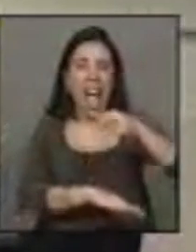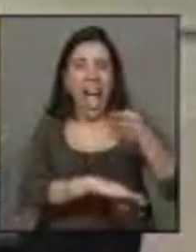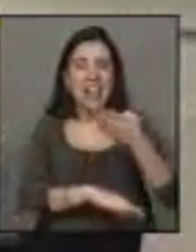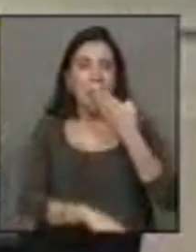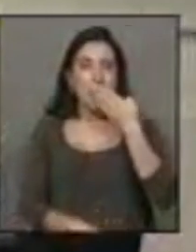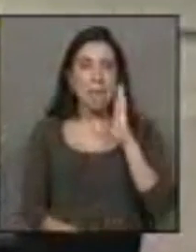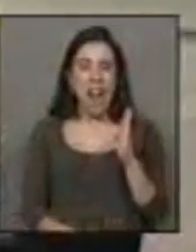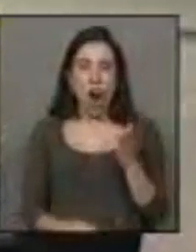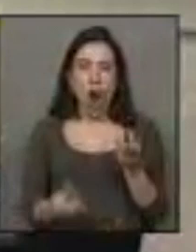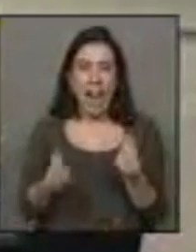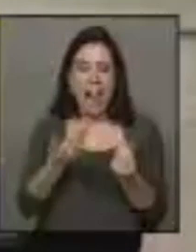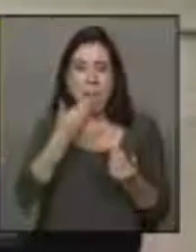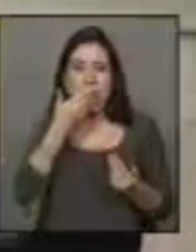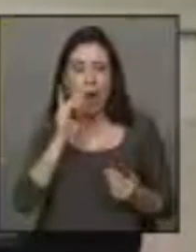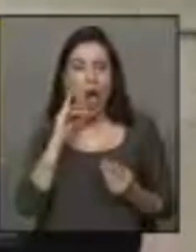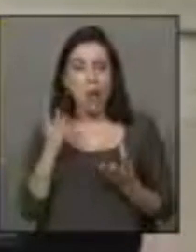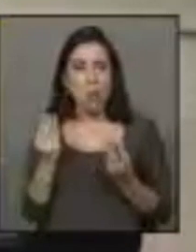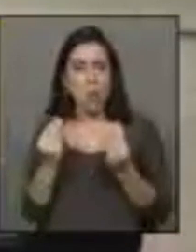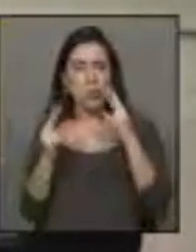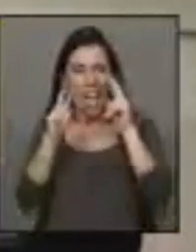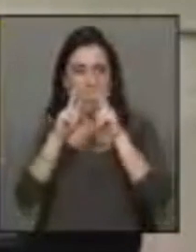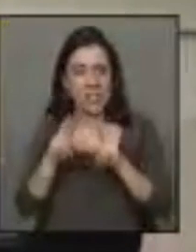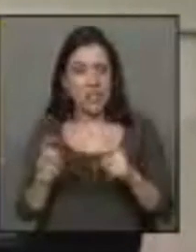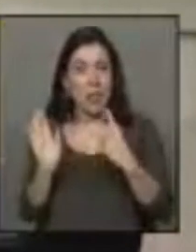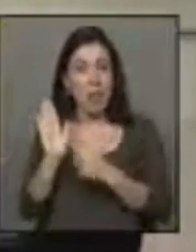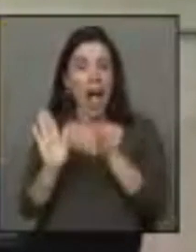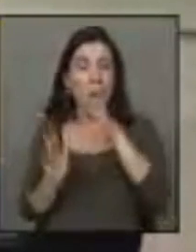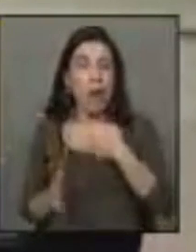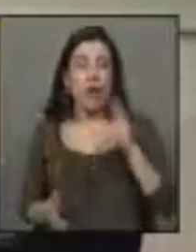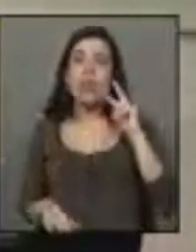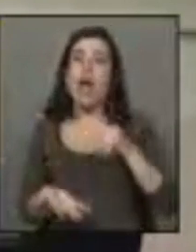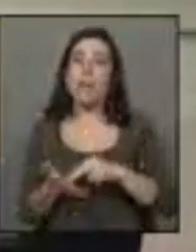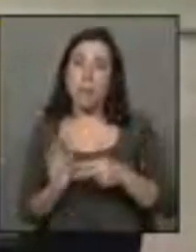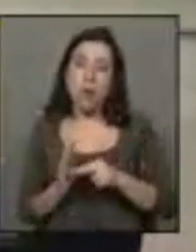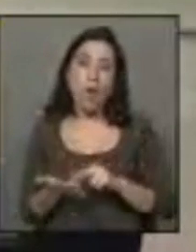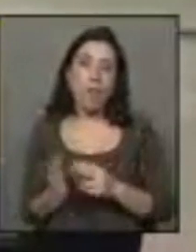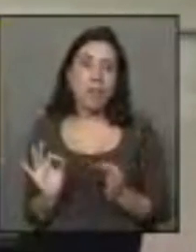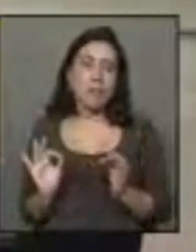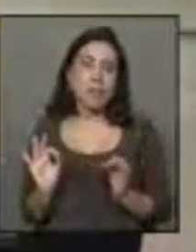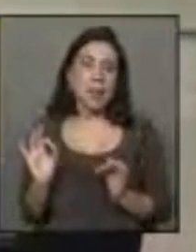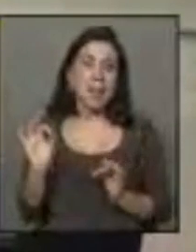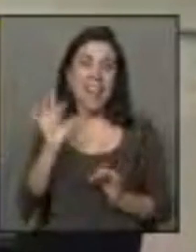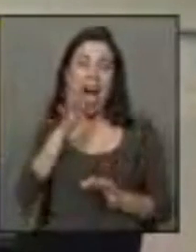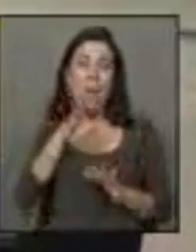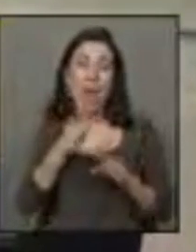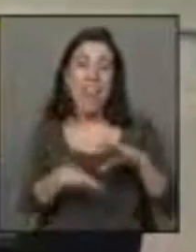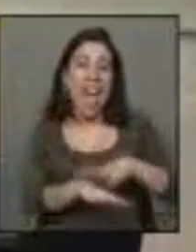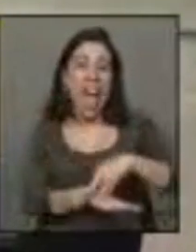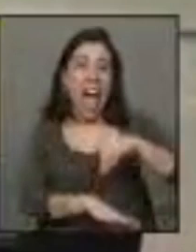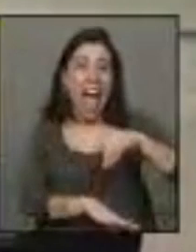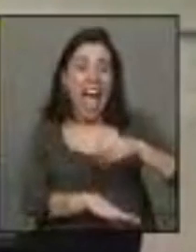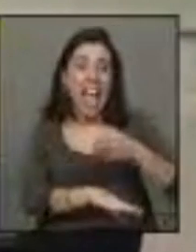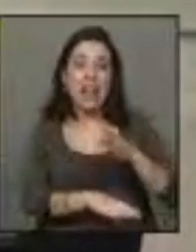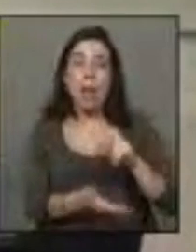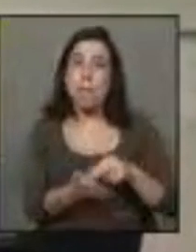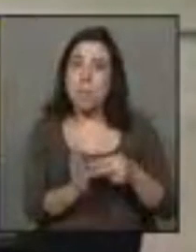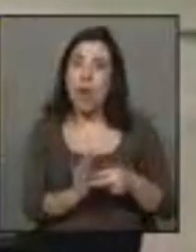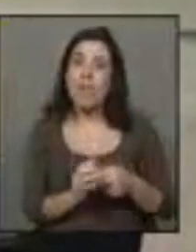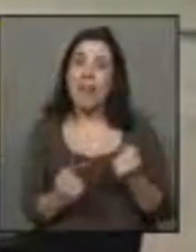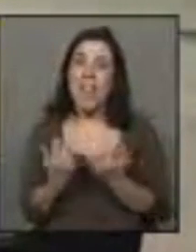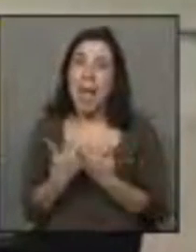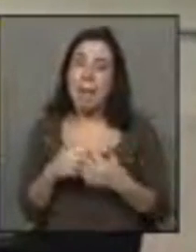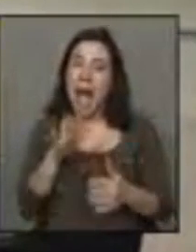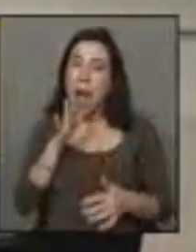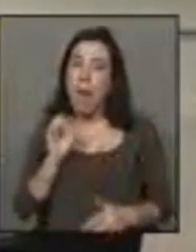mejor calidad. Hay varios estudios que muestran que el agua del norte tiene problemas, particularmente la de Arica, ha tenido problemas en el pasado. De hecho, la